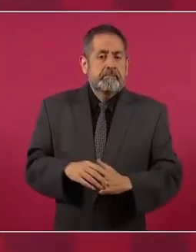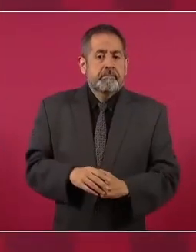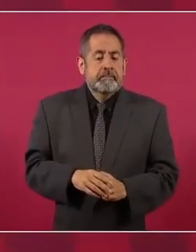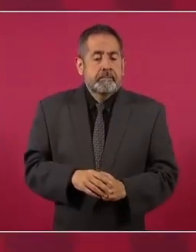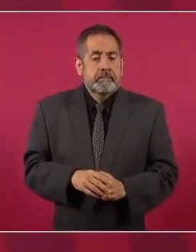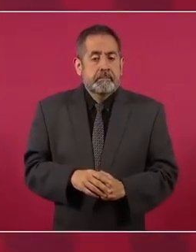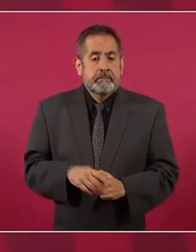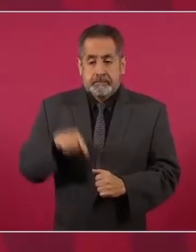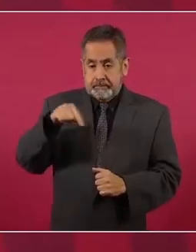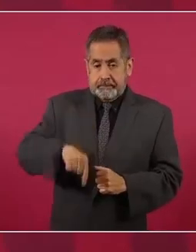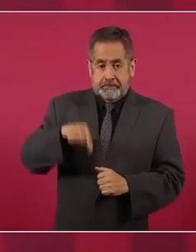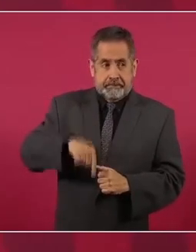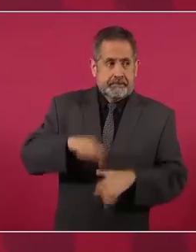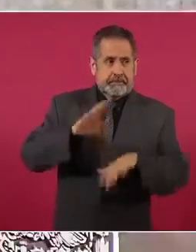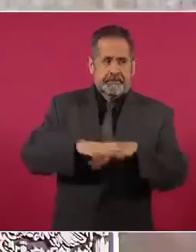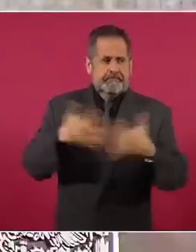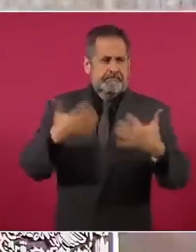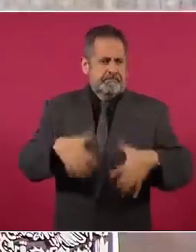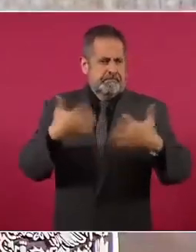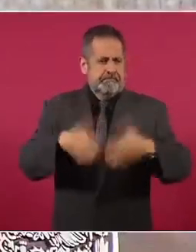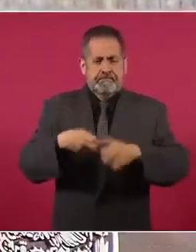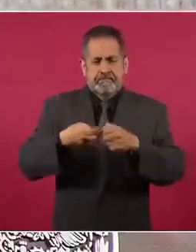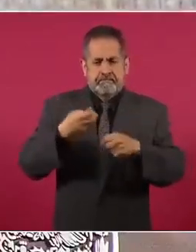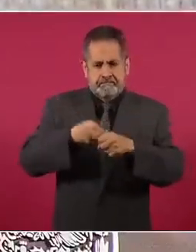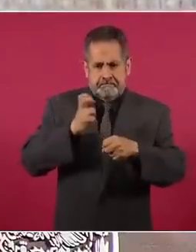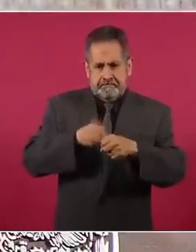que más exporta cerveza